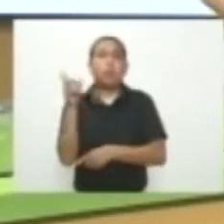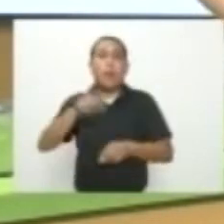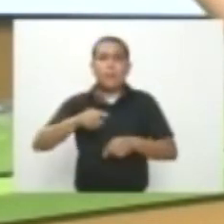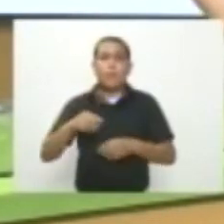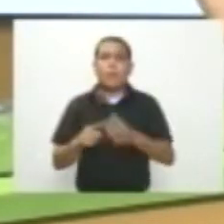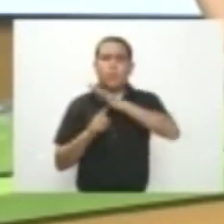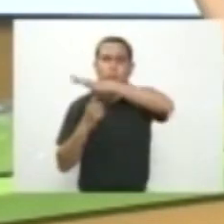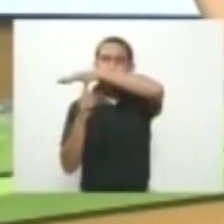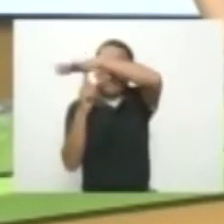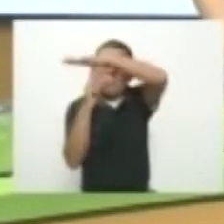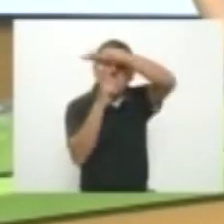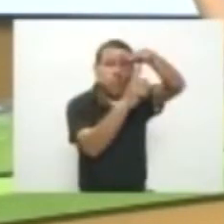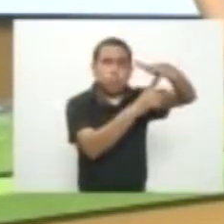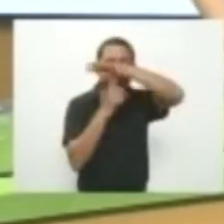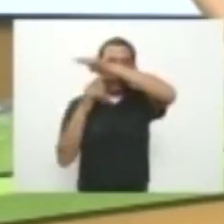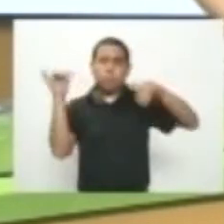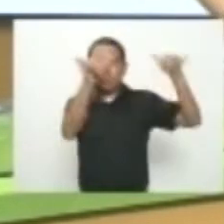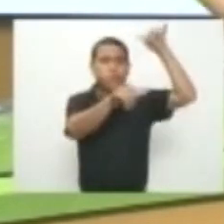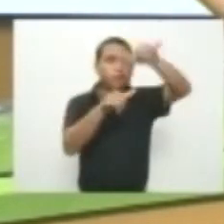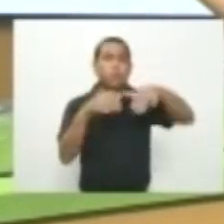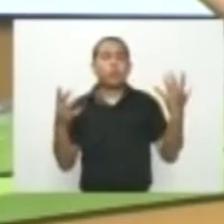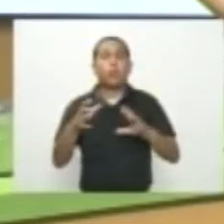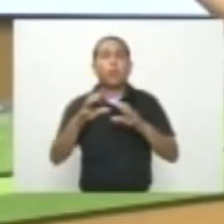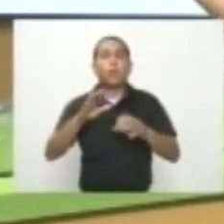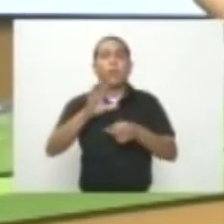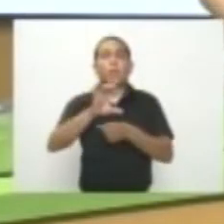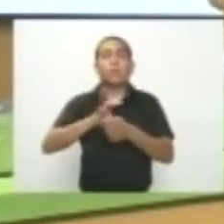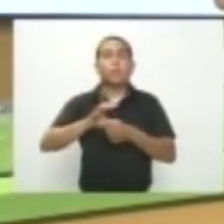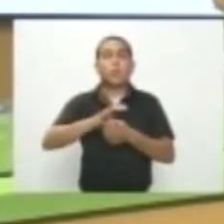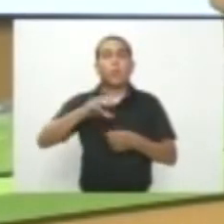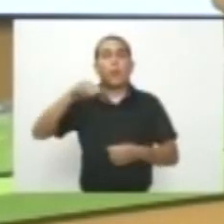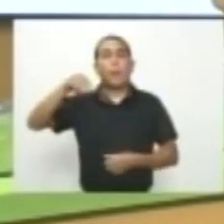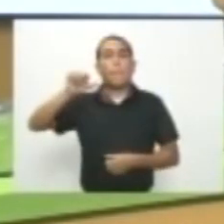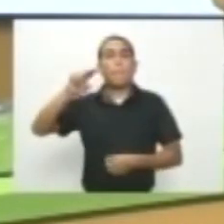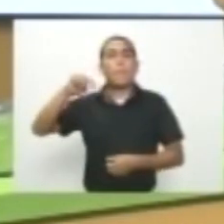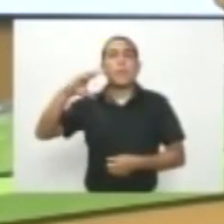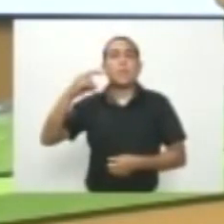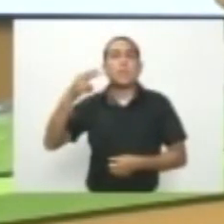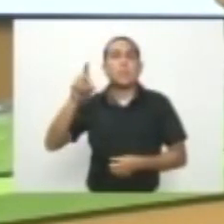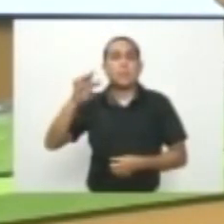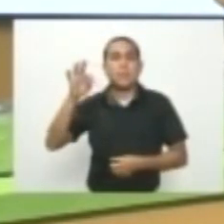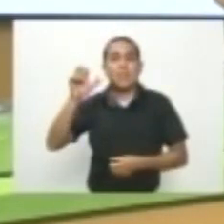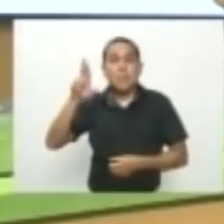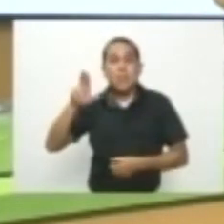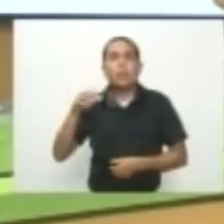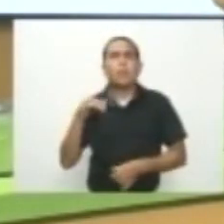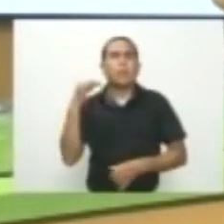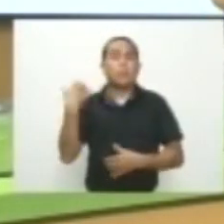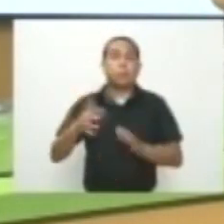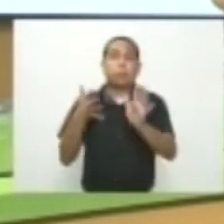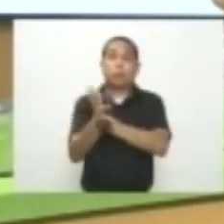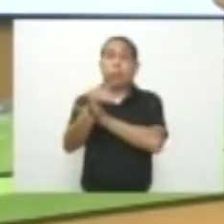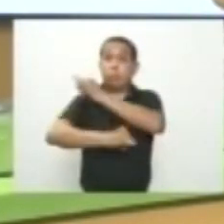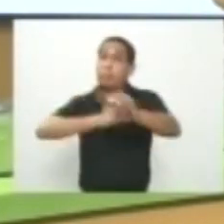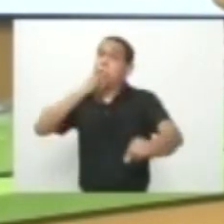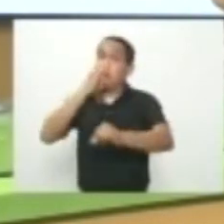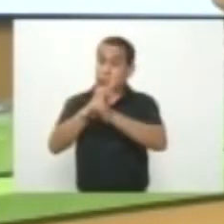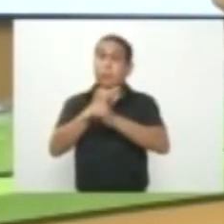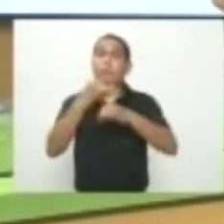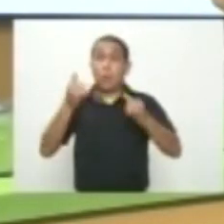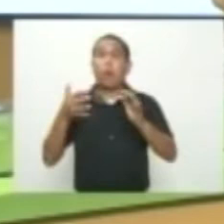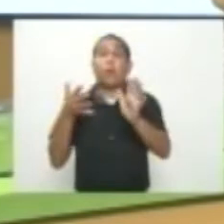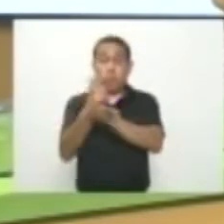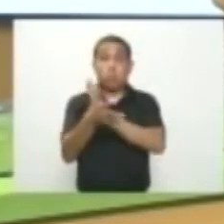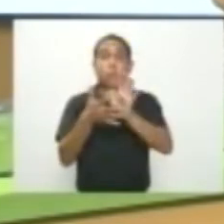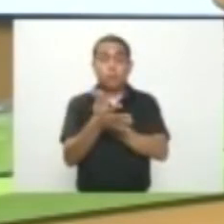En el centro De la ciudad De Manchester Es la información De última hora Información Internacional Que nos llega Hasta el momento